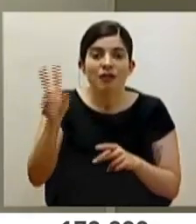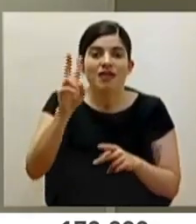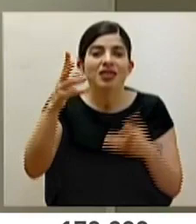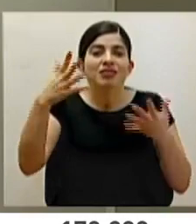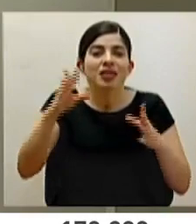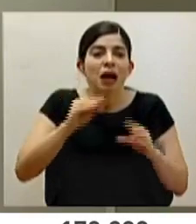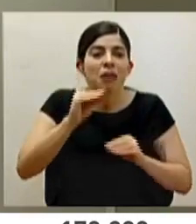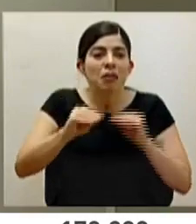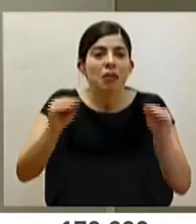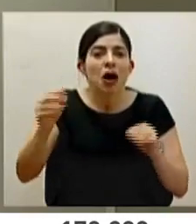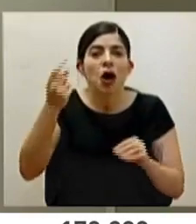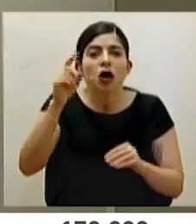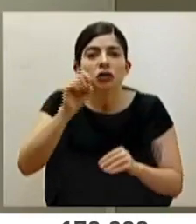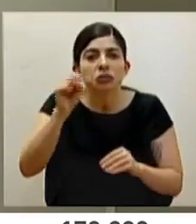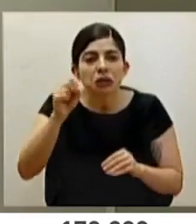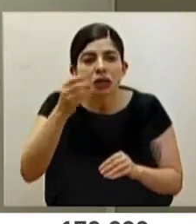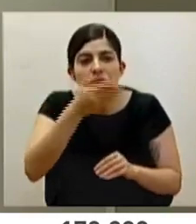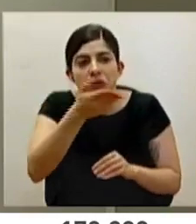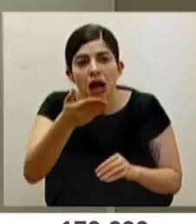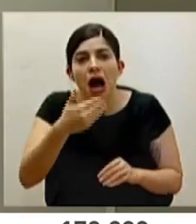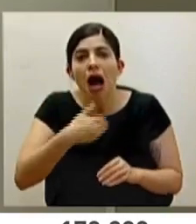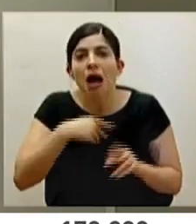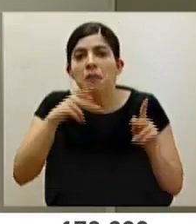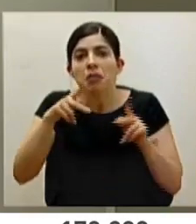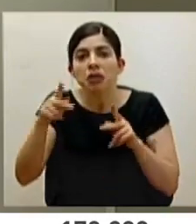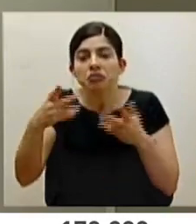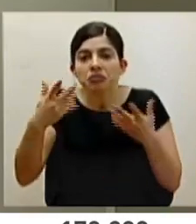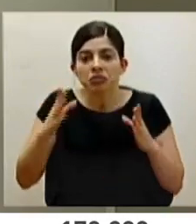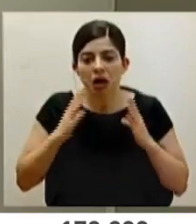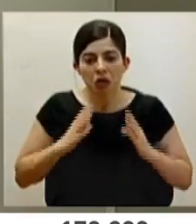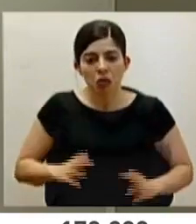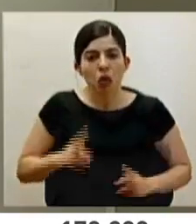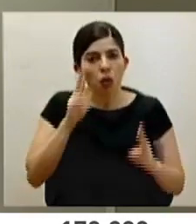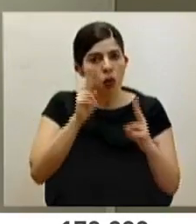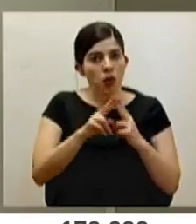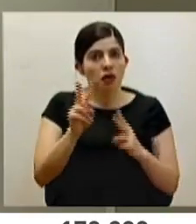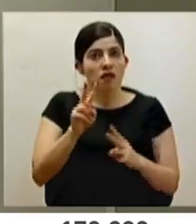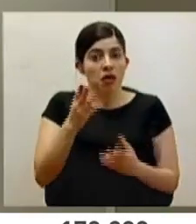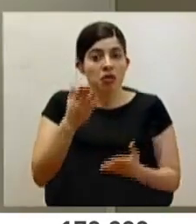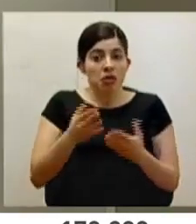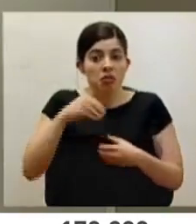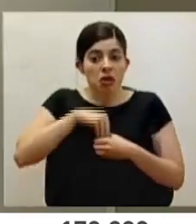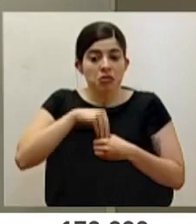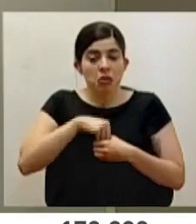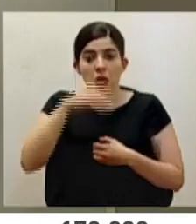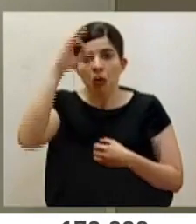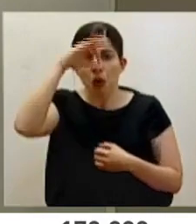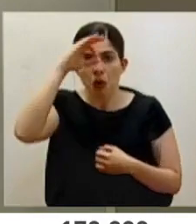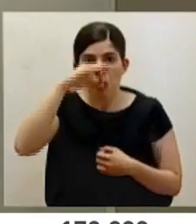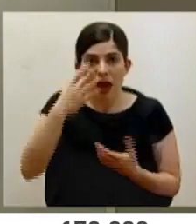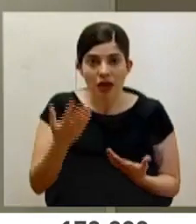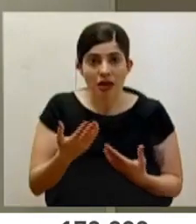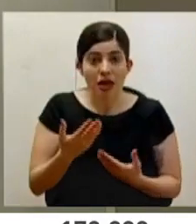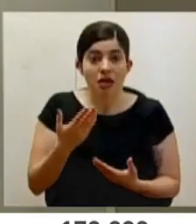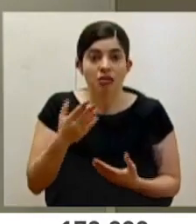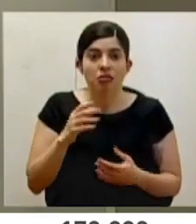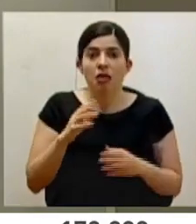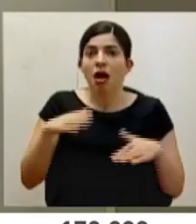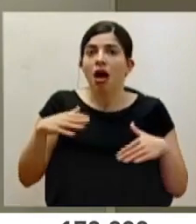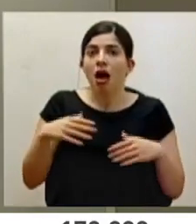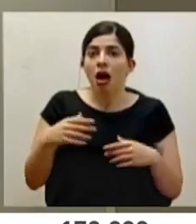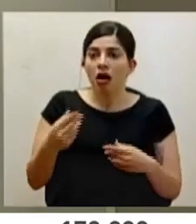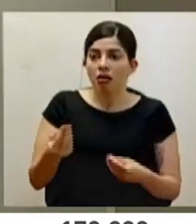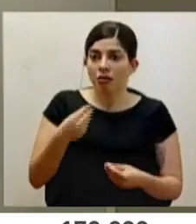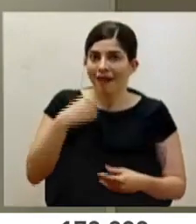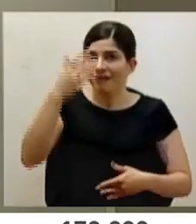por 11 meses, ya hay mucha gente que ha estado en contacto con el virus, ni siquiera tal vez se han dado cuenta, han sido ni siquiera catalogados como